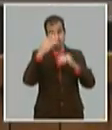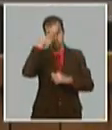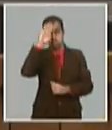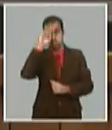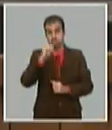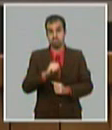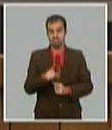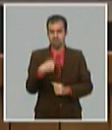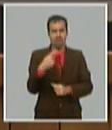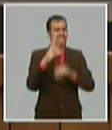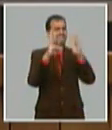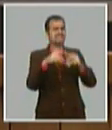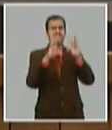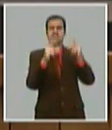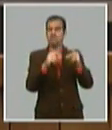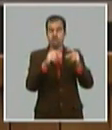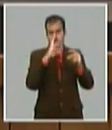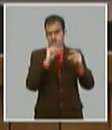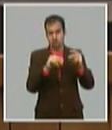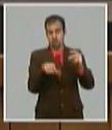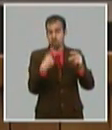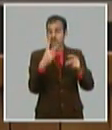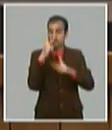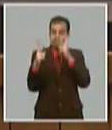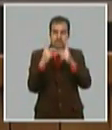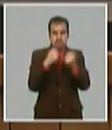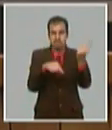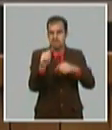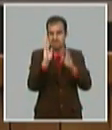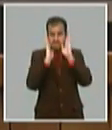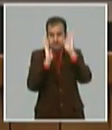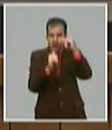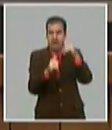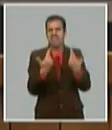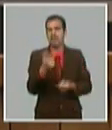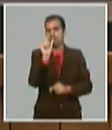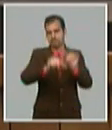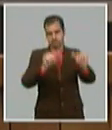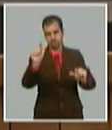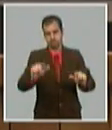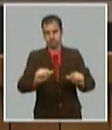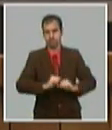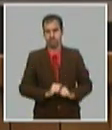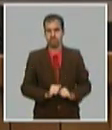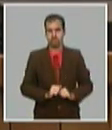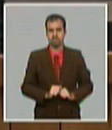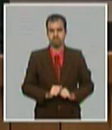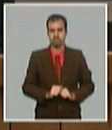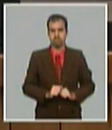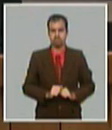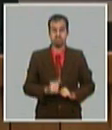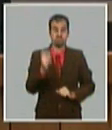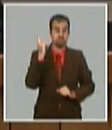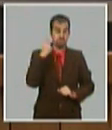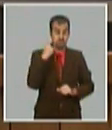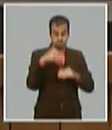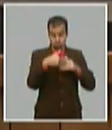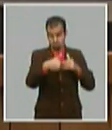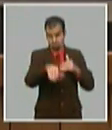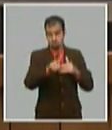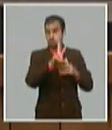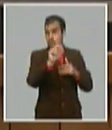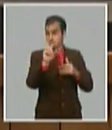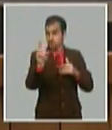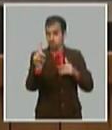de cifras nos ocupamos de personas el 2021 será un año de grandes transformaciones